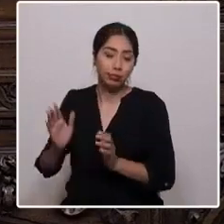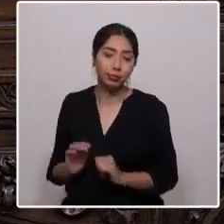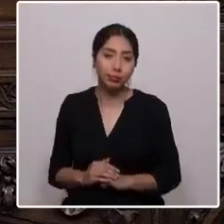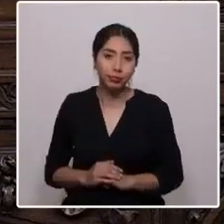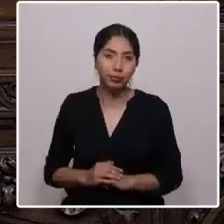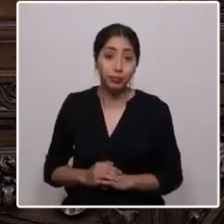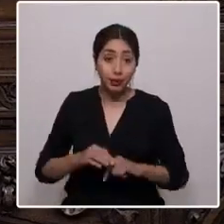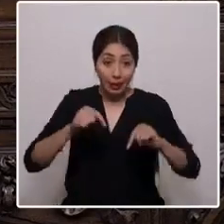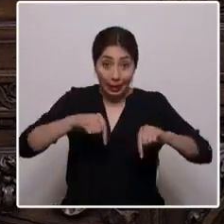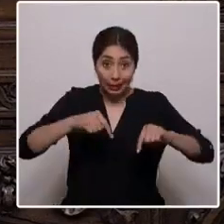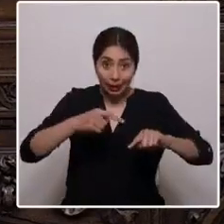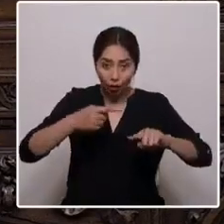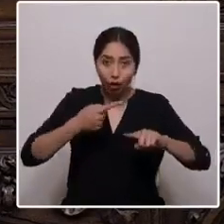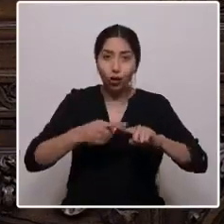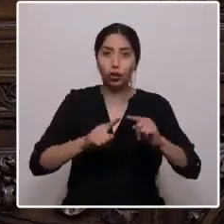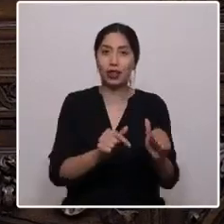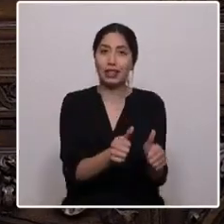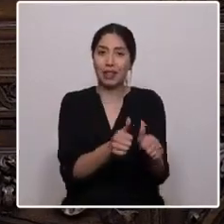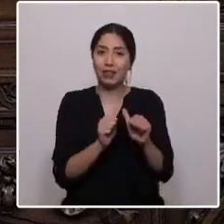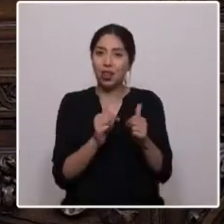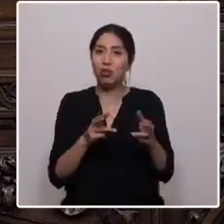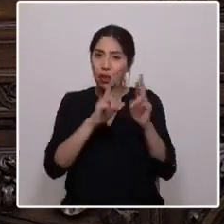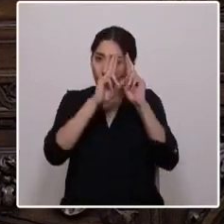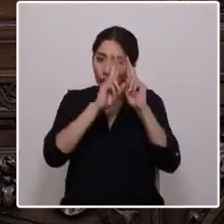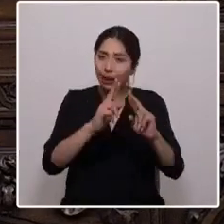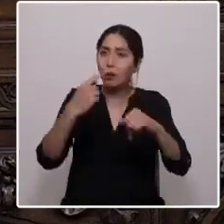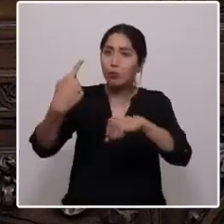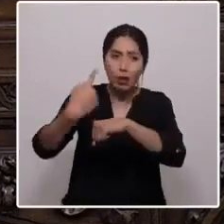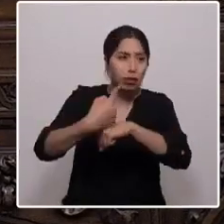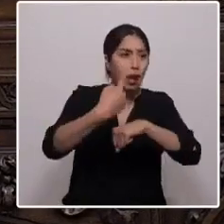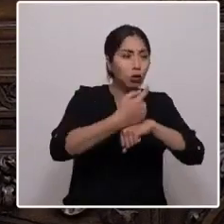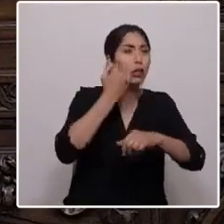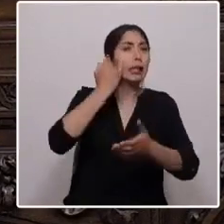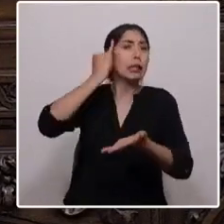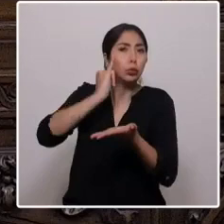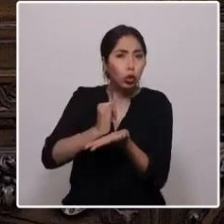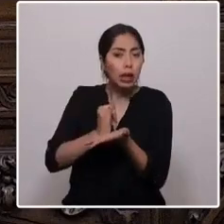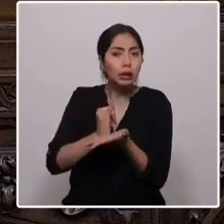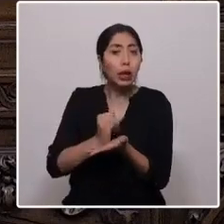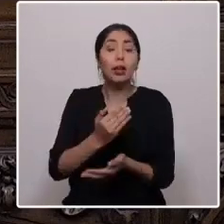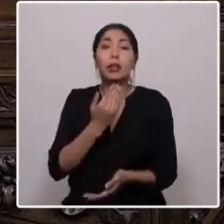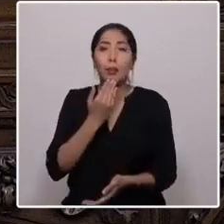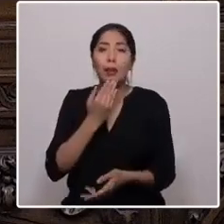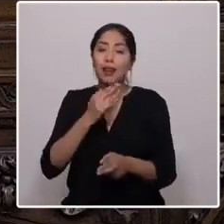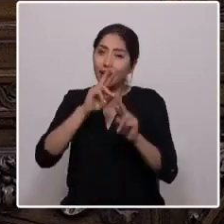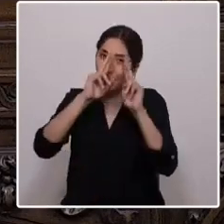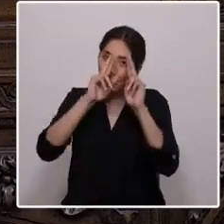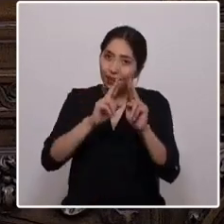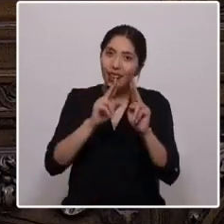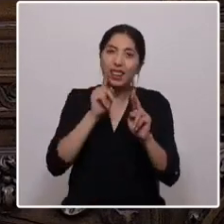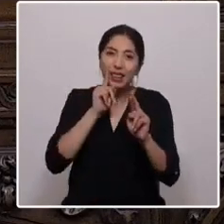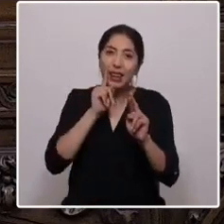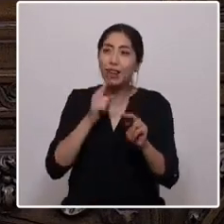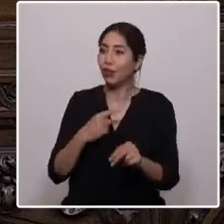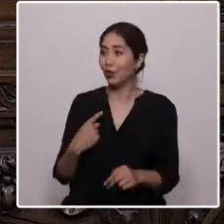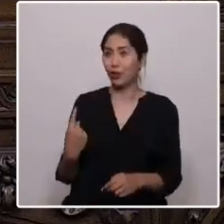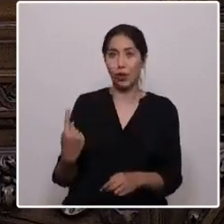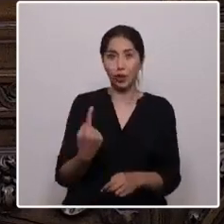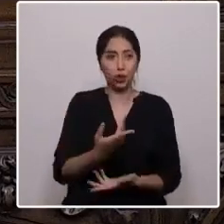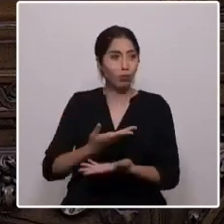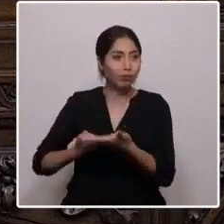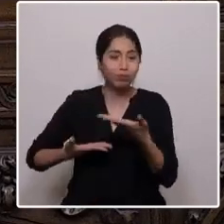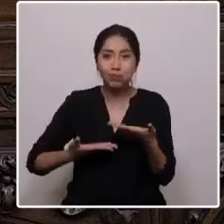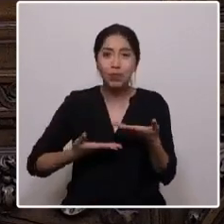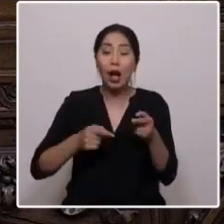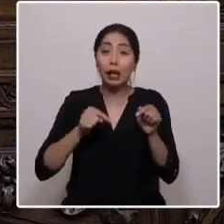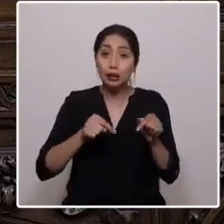desafío. Respetar el mandato, la institucionalidad, pero por sobre todo, respetarnos entre nosotros. Porque solo así podremos